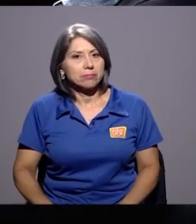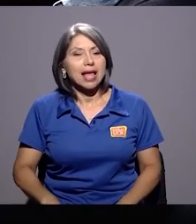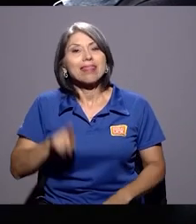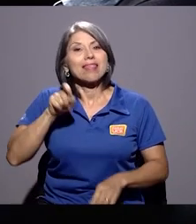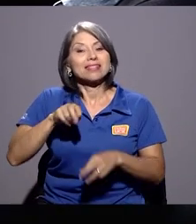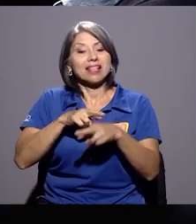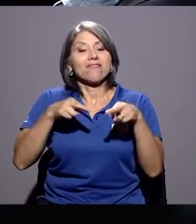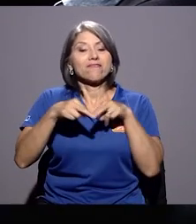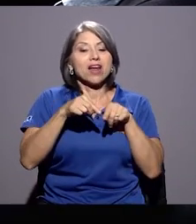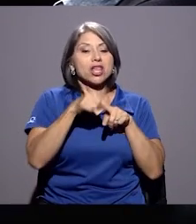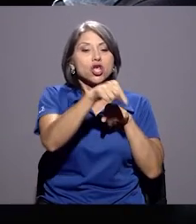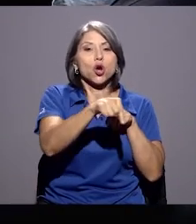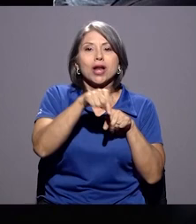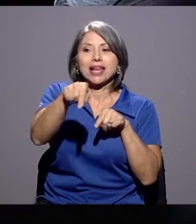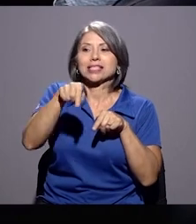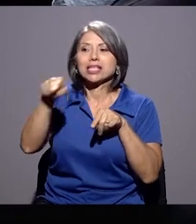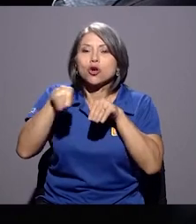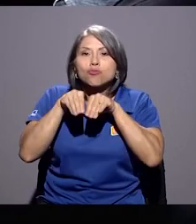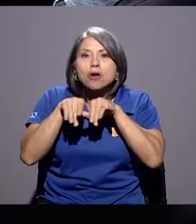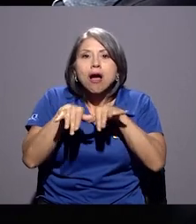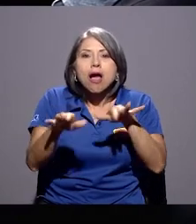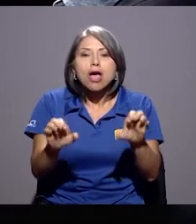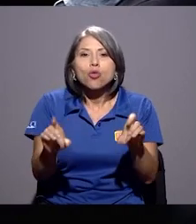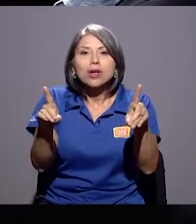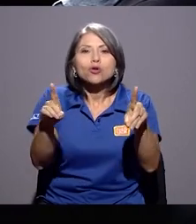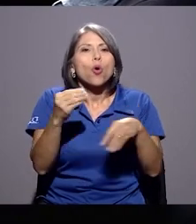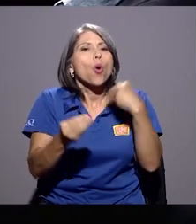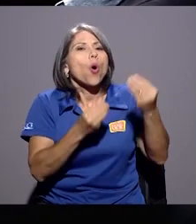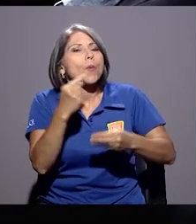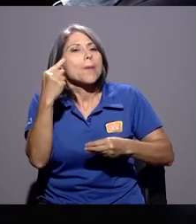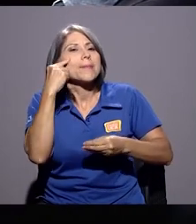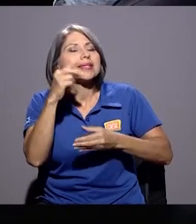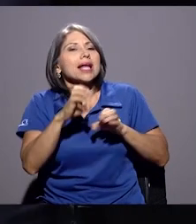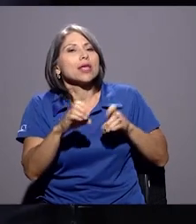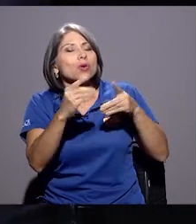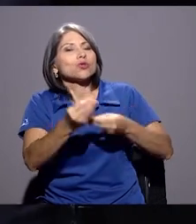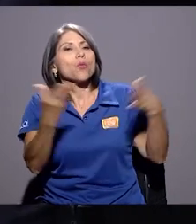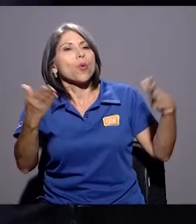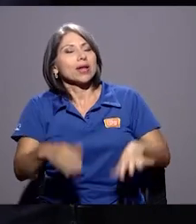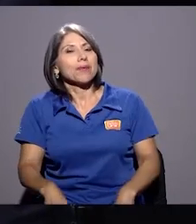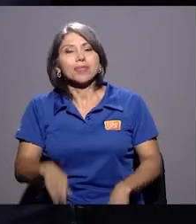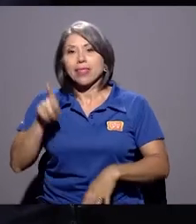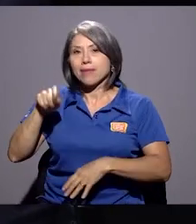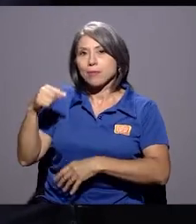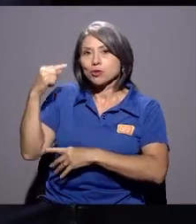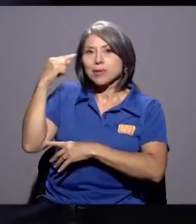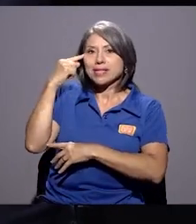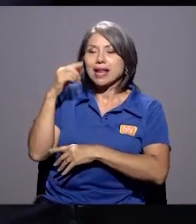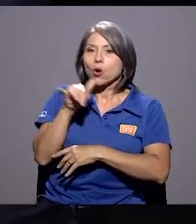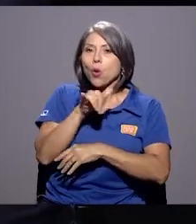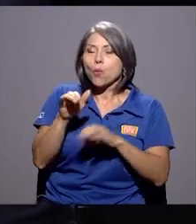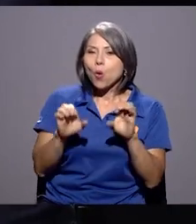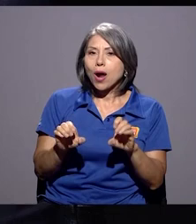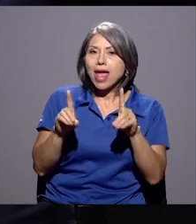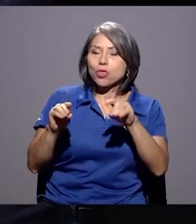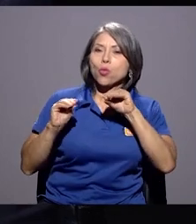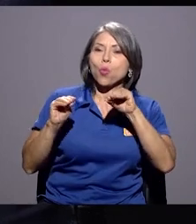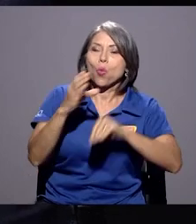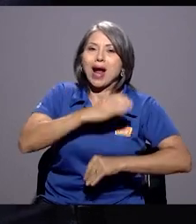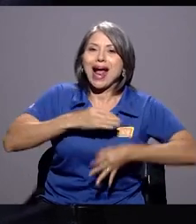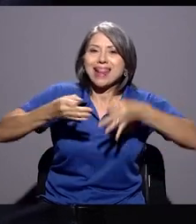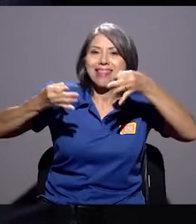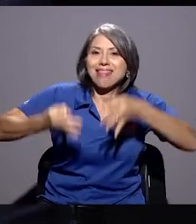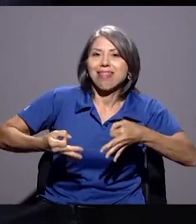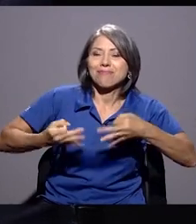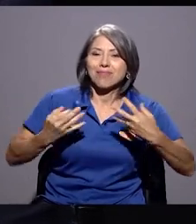regionalización la educación. ¿Cómo pensar esa educación pública entonces, don Leiner? Tenemos que pensarla básicamente como una educación de